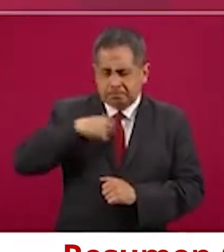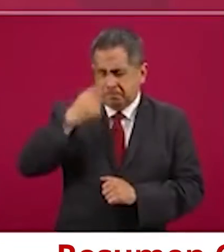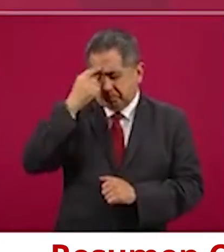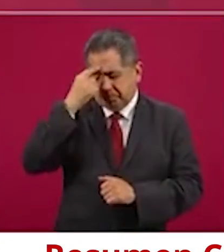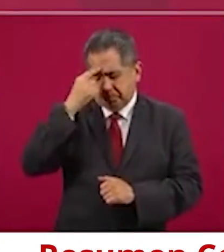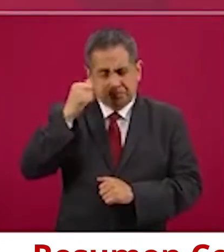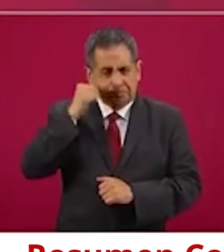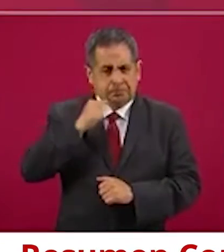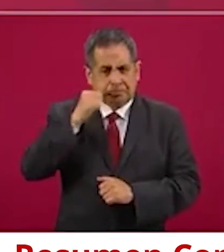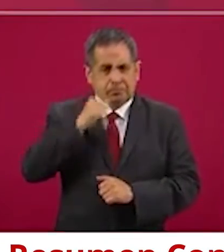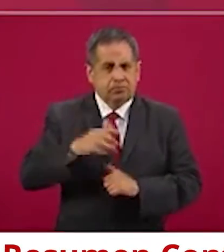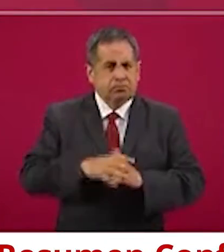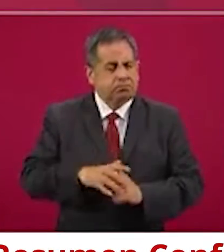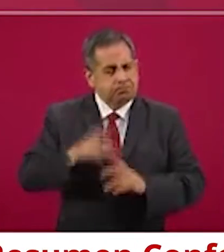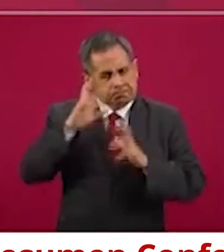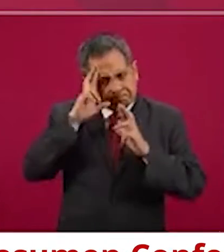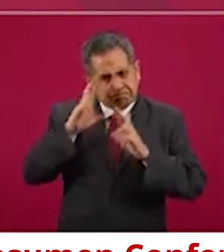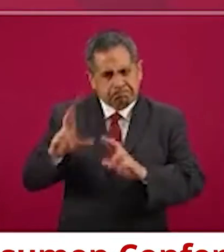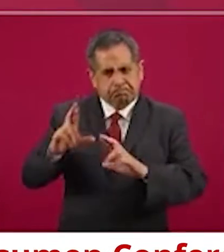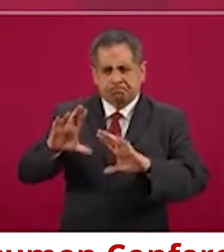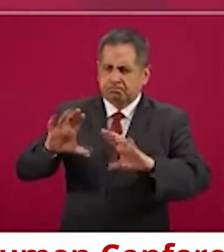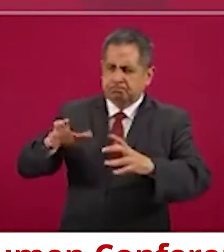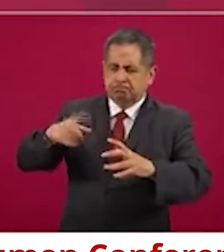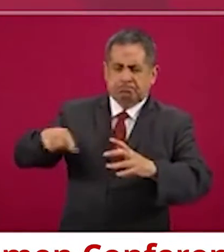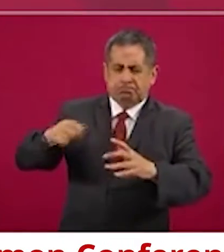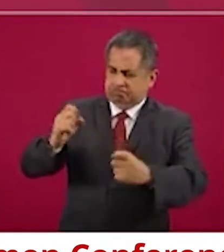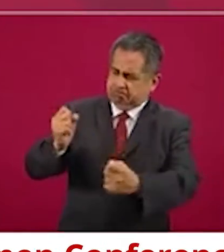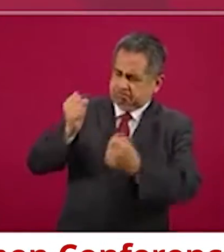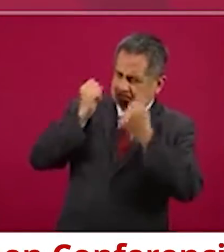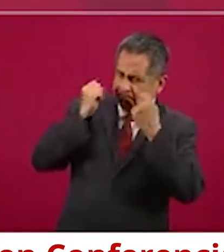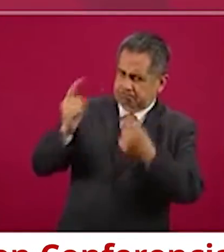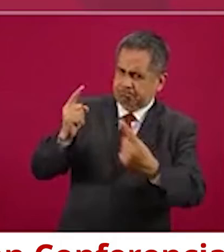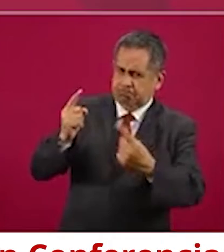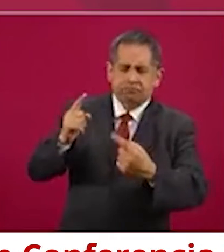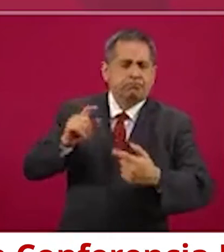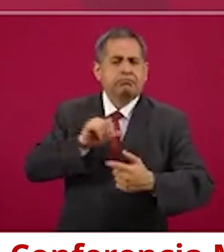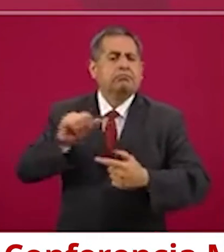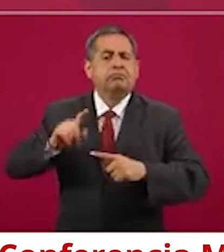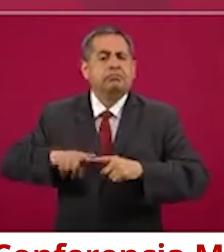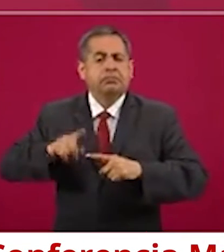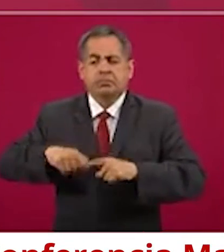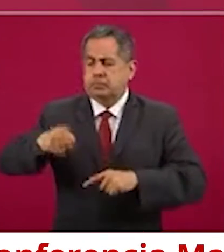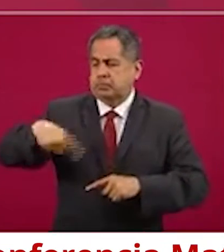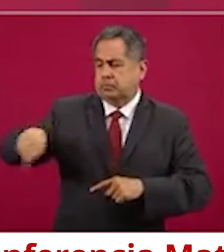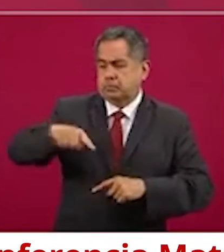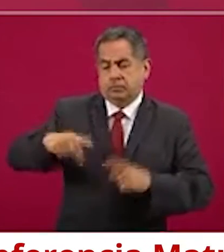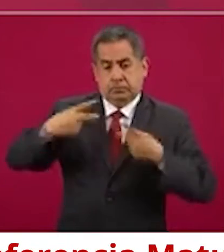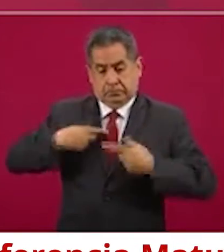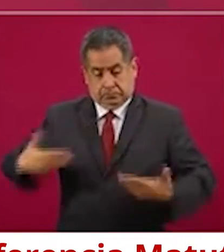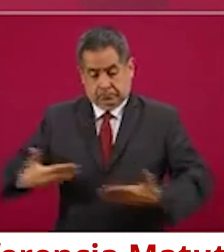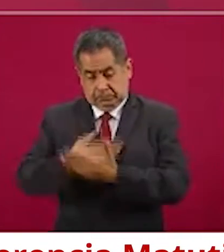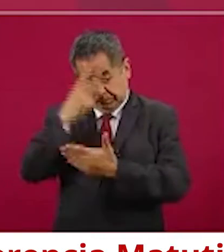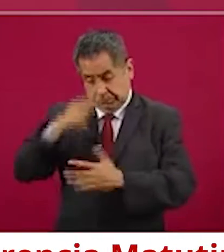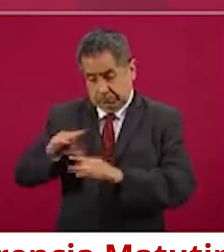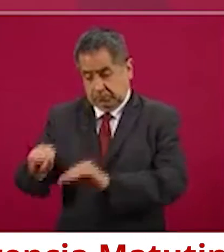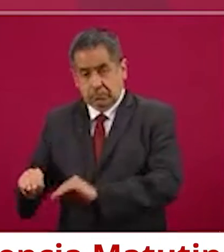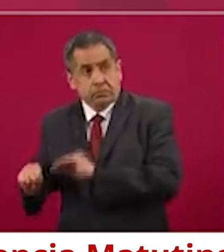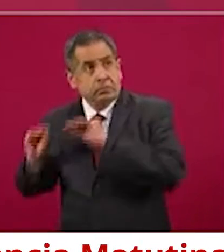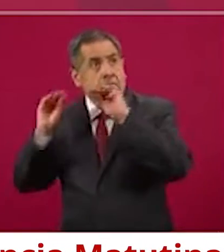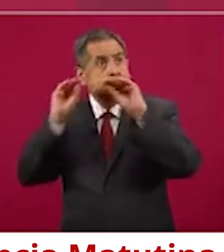Mucho respeto, admiración por nuestros paisanos migrantes.